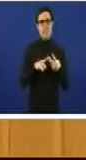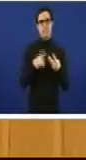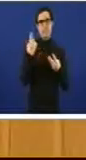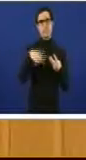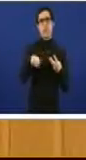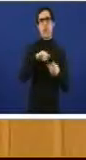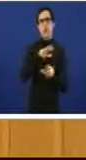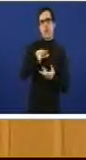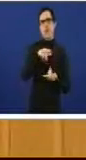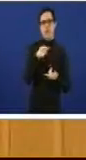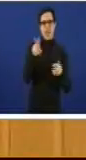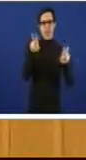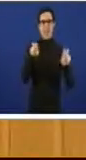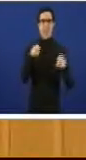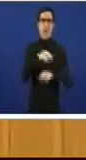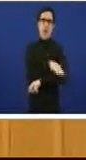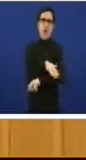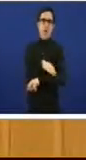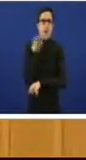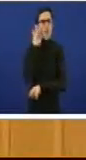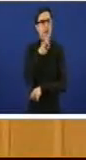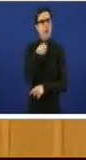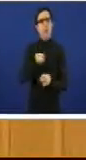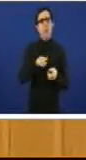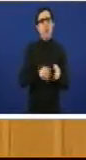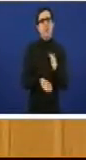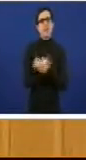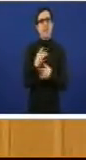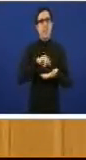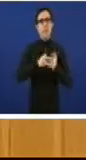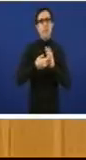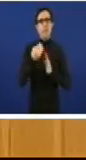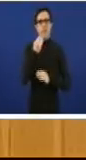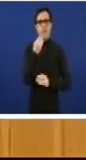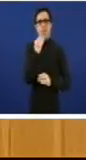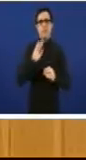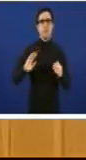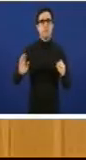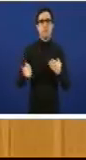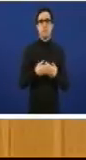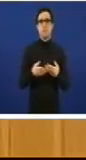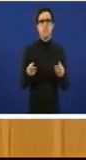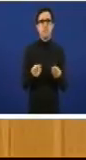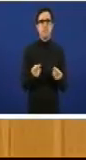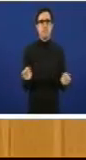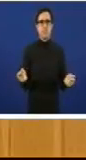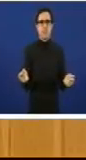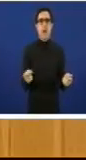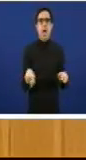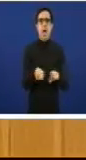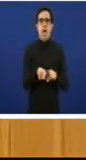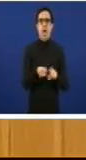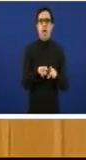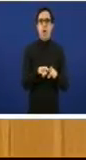de que a unidade de promoción do Plan Ferrol votaba o peche. Unha unidade que servía para frear a